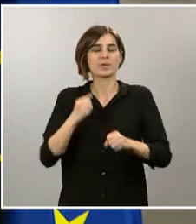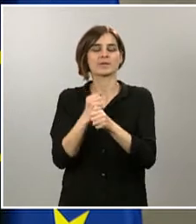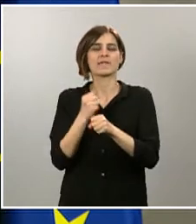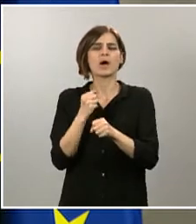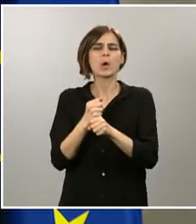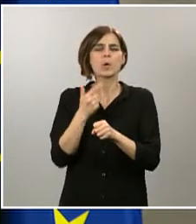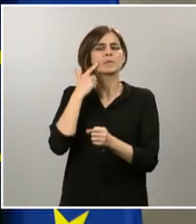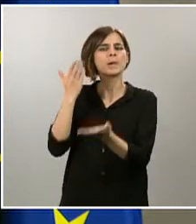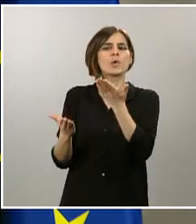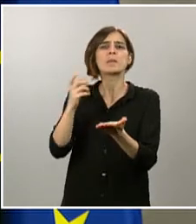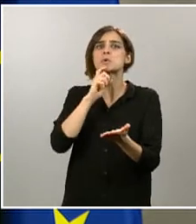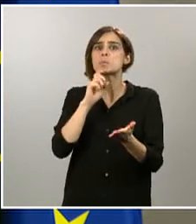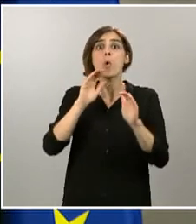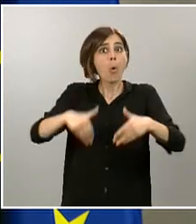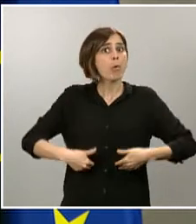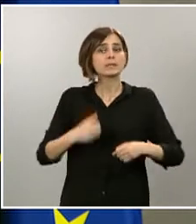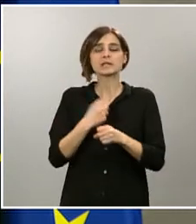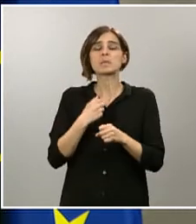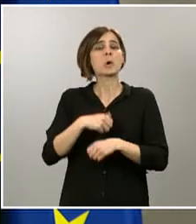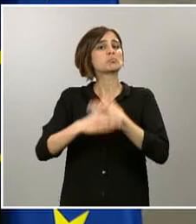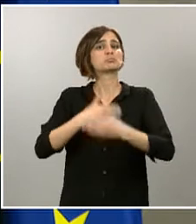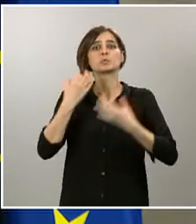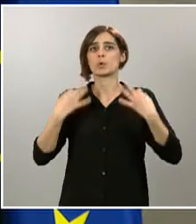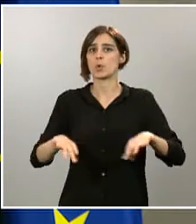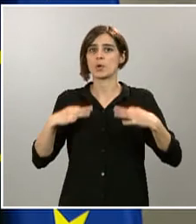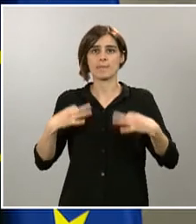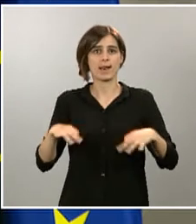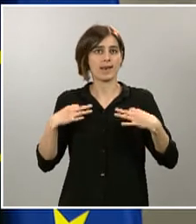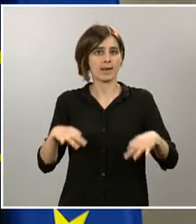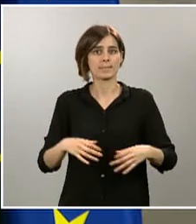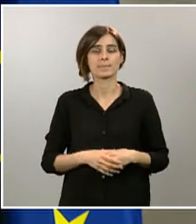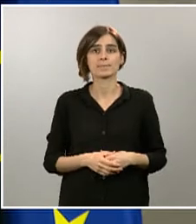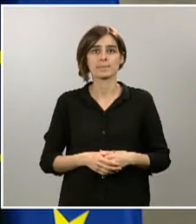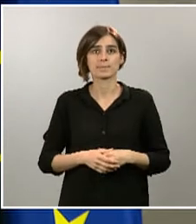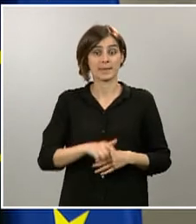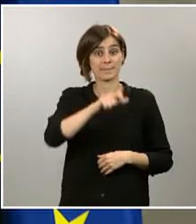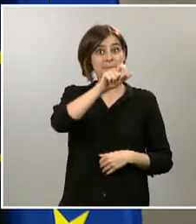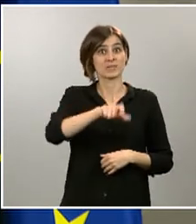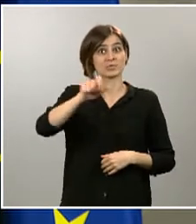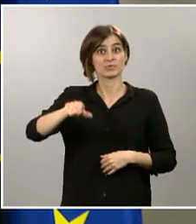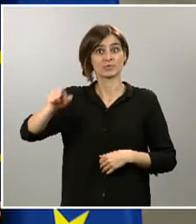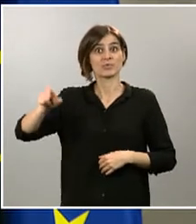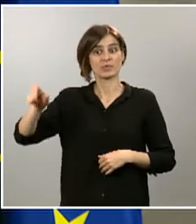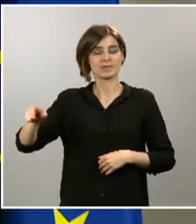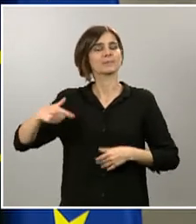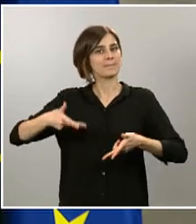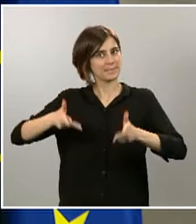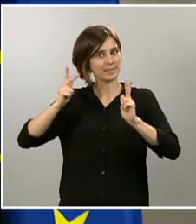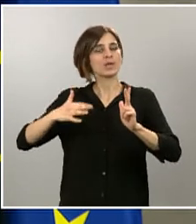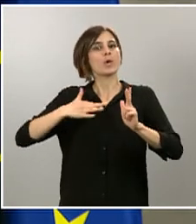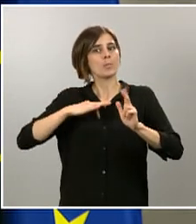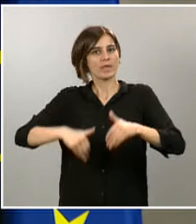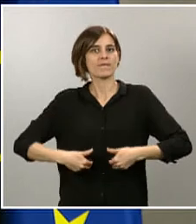normalidad. Los ciudadanos que tenían permitido el regreso a esta pequeña parte de actividad económica